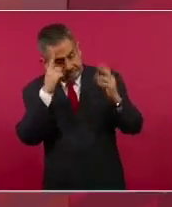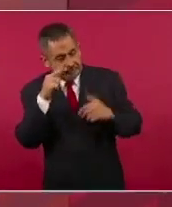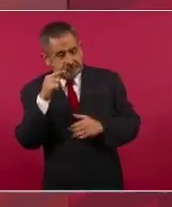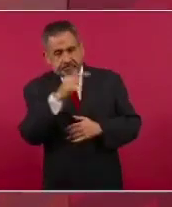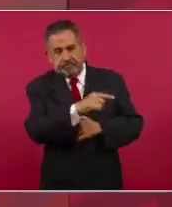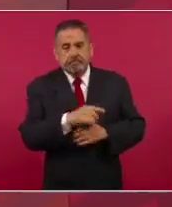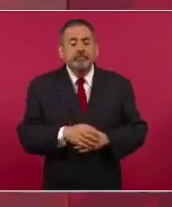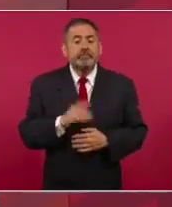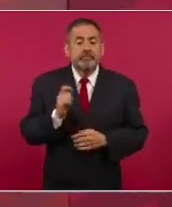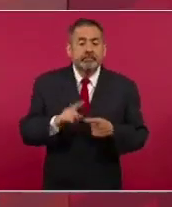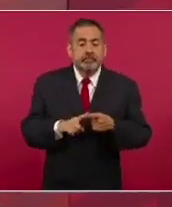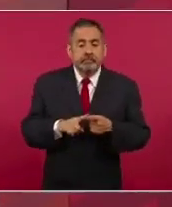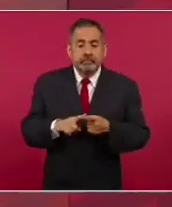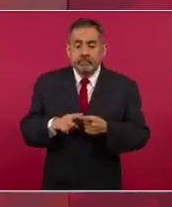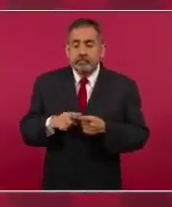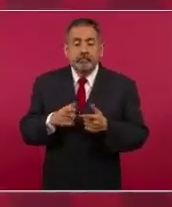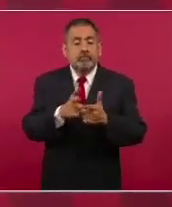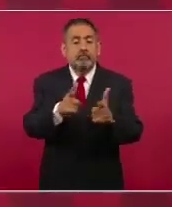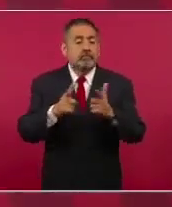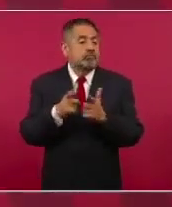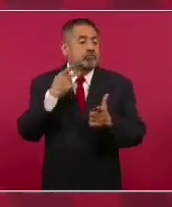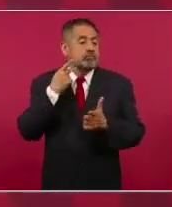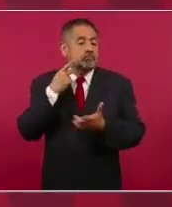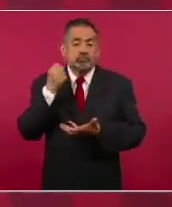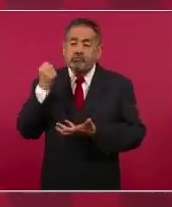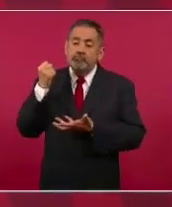No se le puede quitar dinero a los partidos.